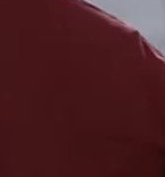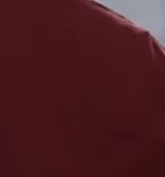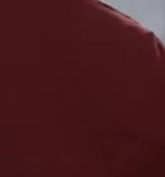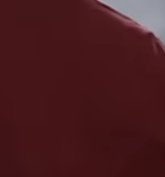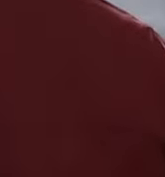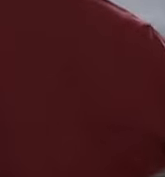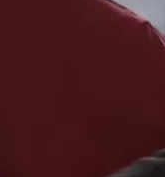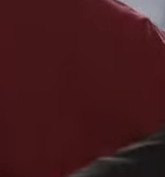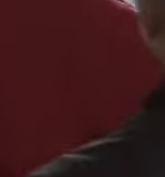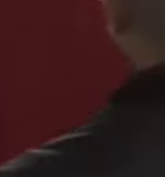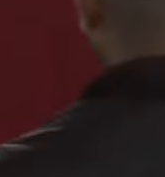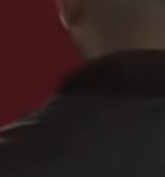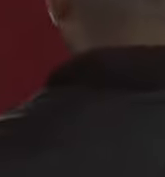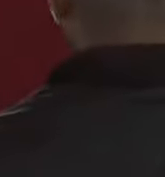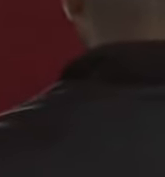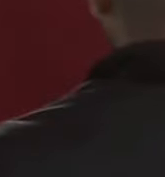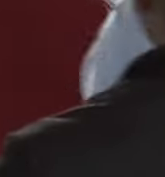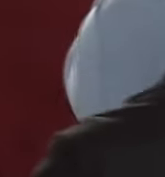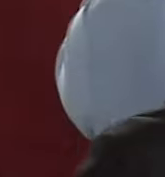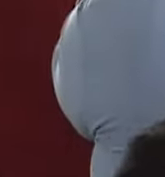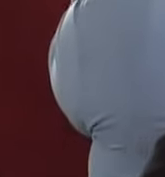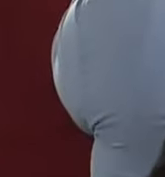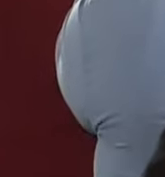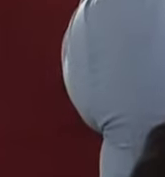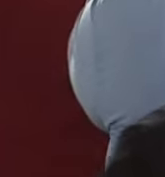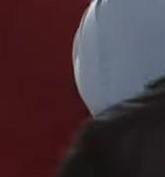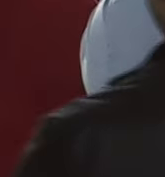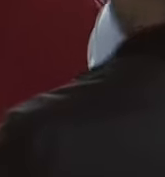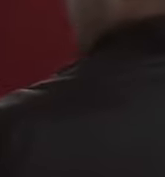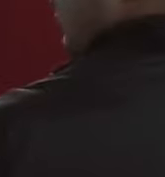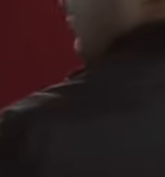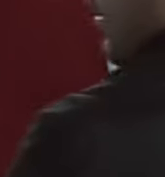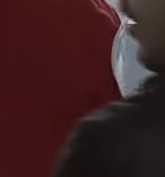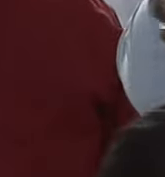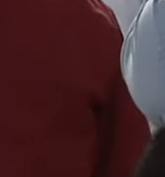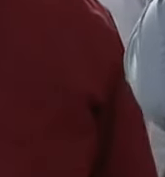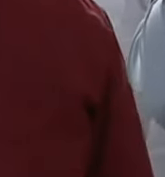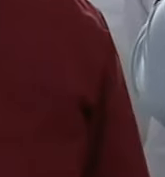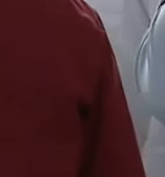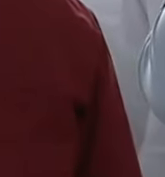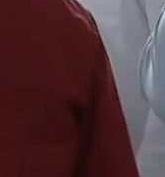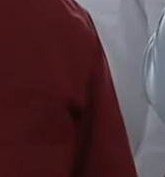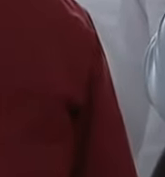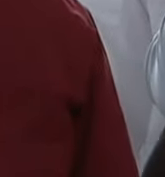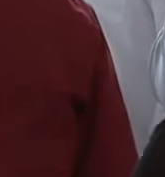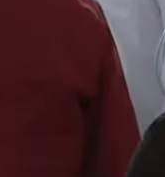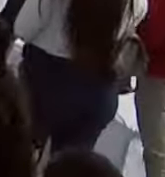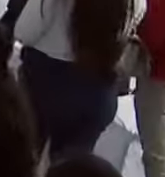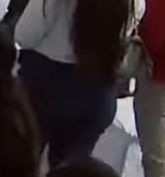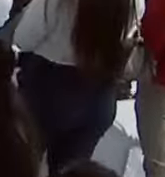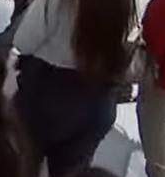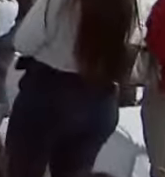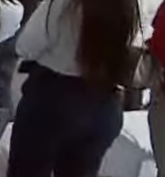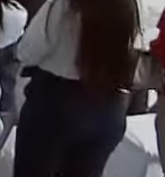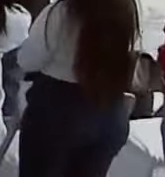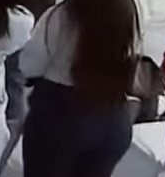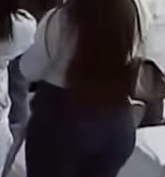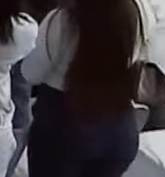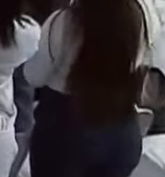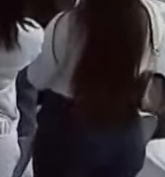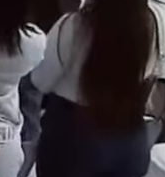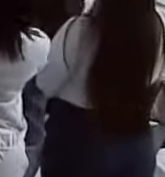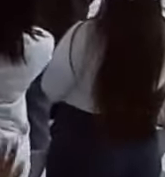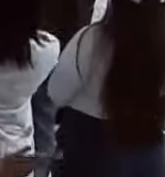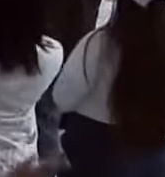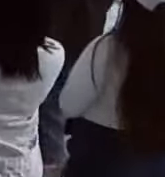Odontología Ginecología Pediatría Emergencia Laboratorio X Inmunización Unidad de Cuidados